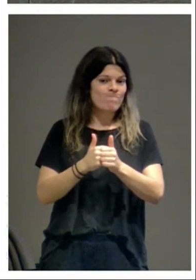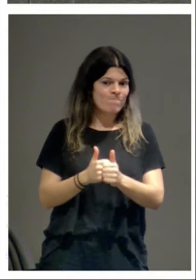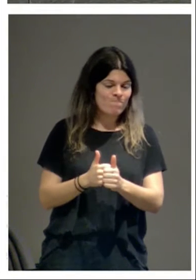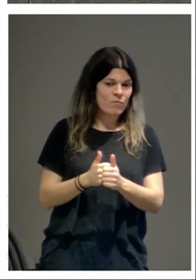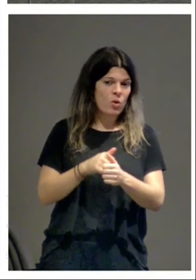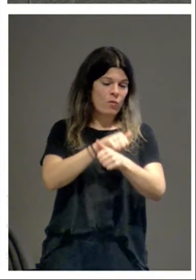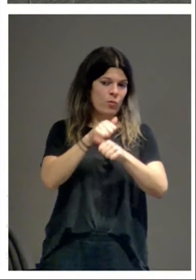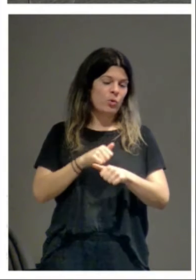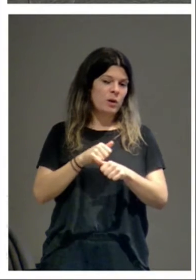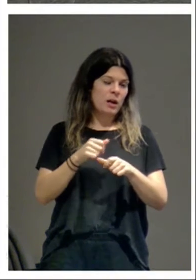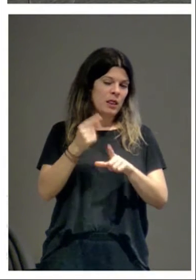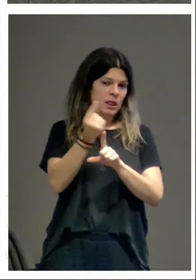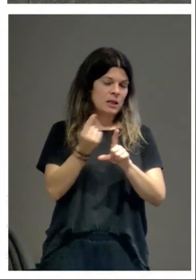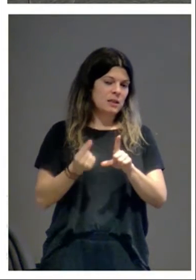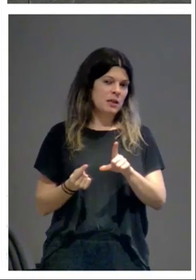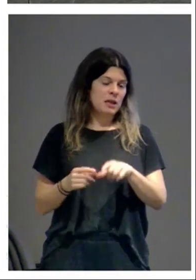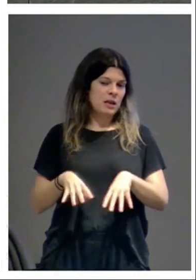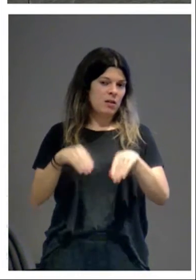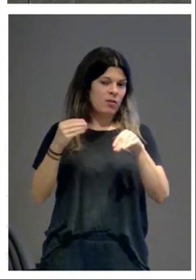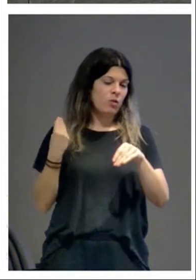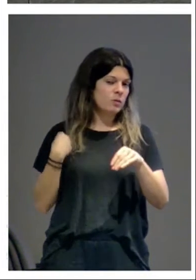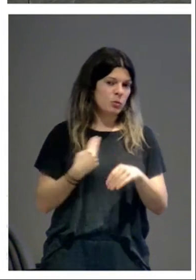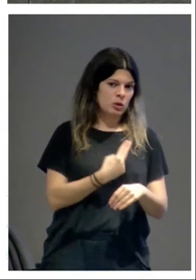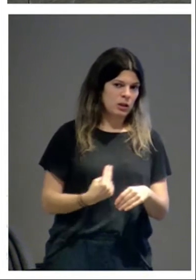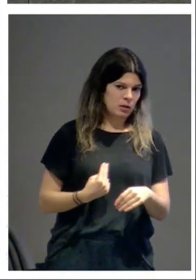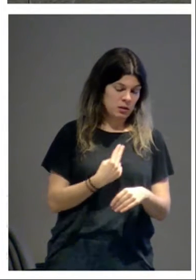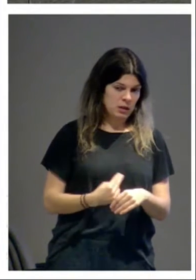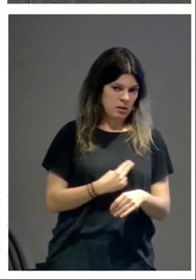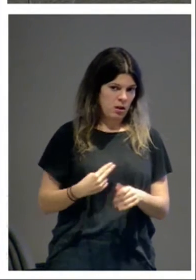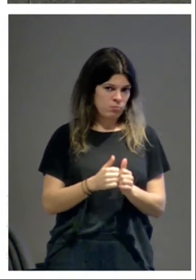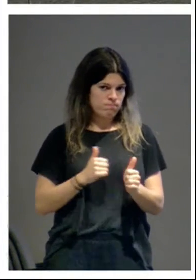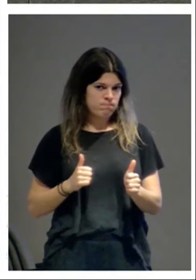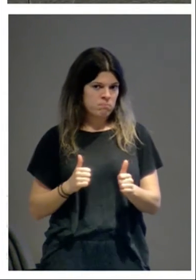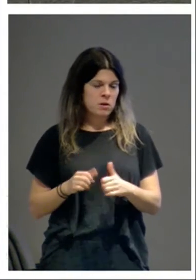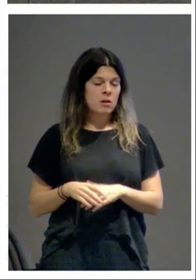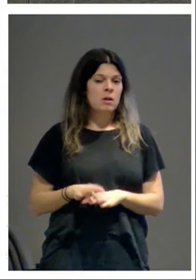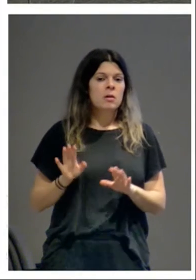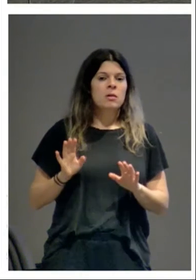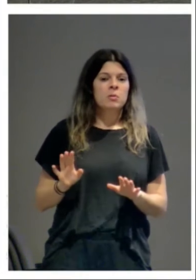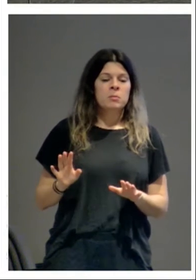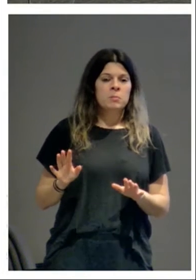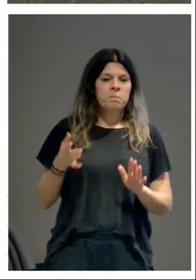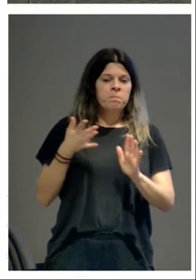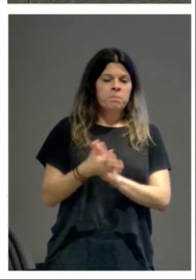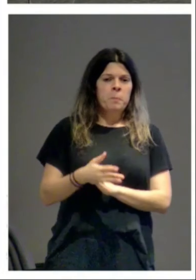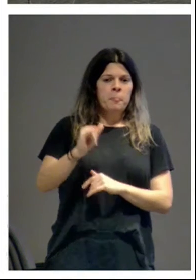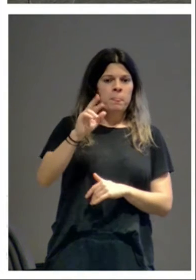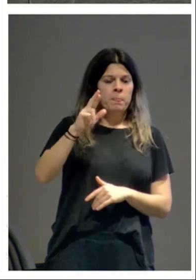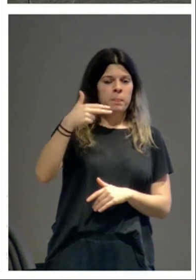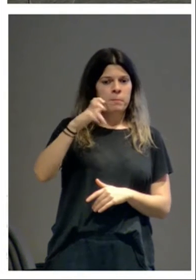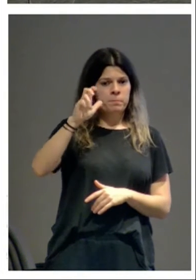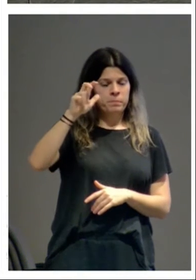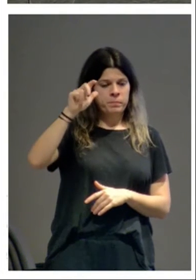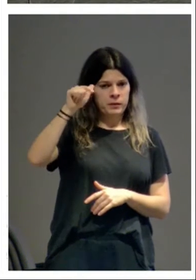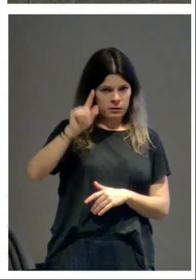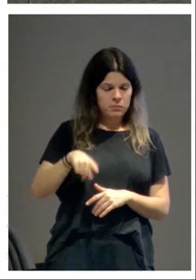diseñar un edificio que estaba en Santiago de Compostela. Ah, pero es que entonces en Iratxe también tenemos la